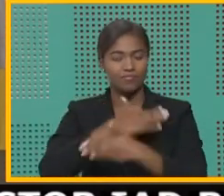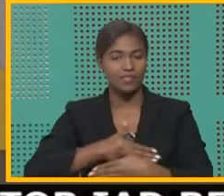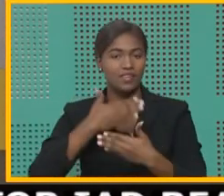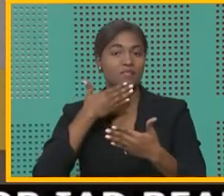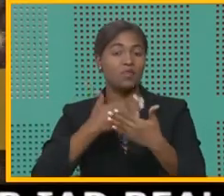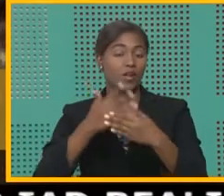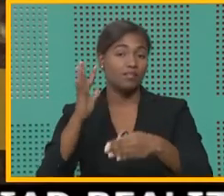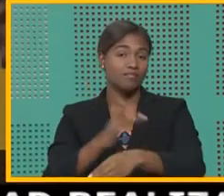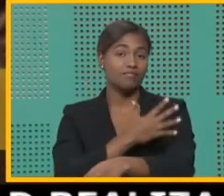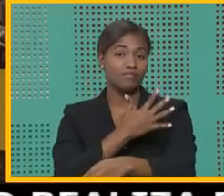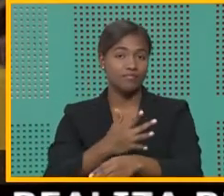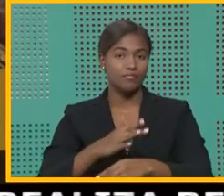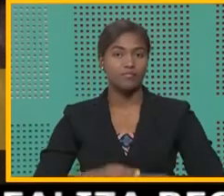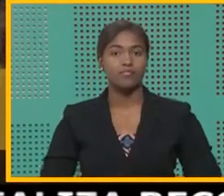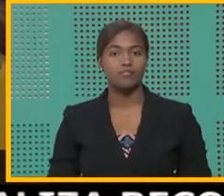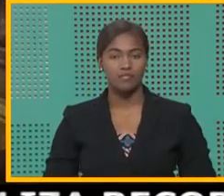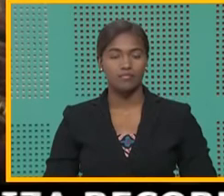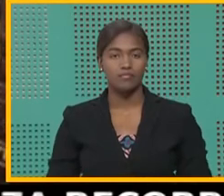buena música.